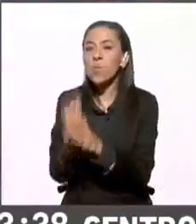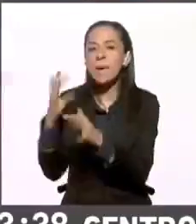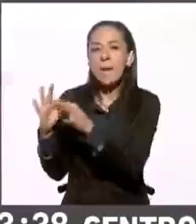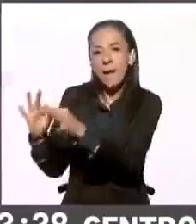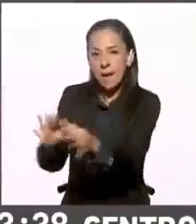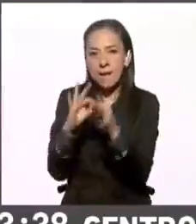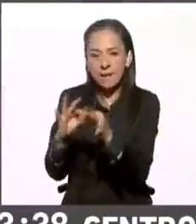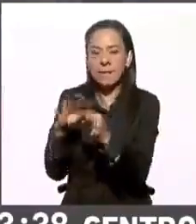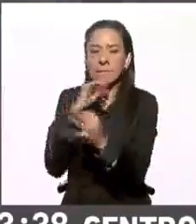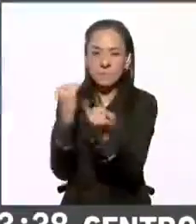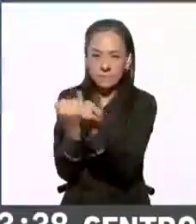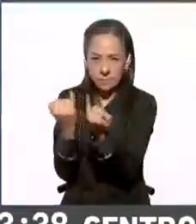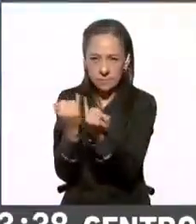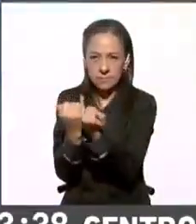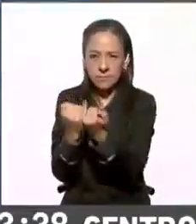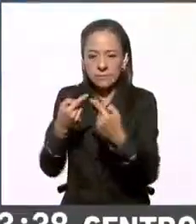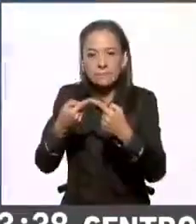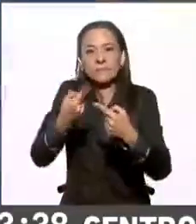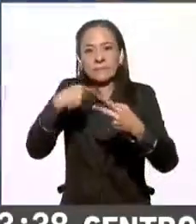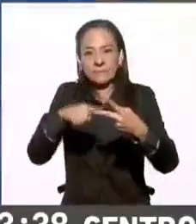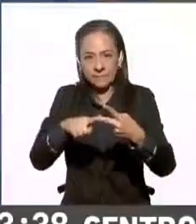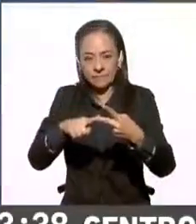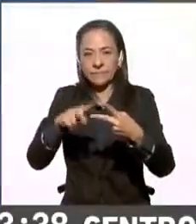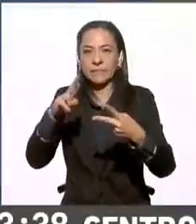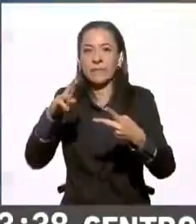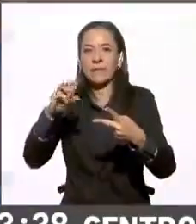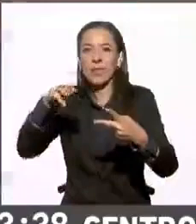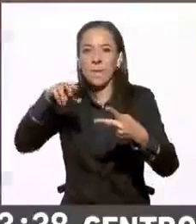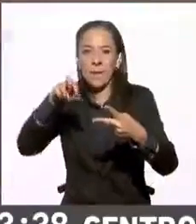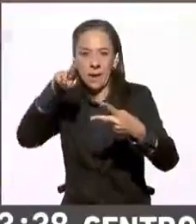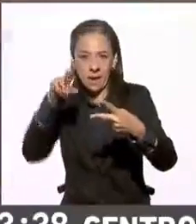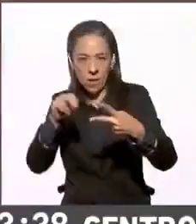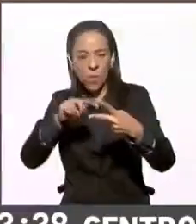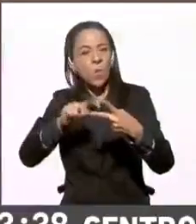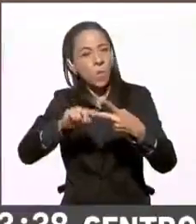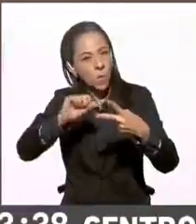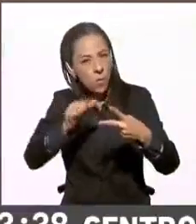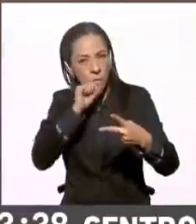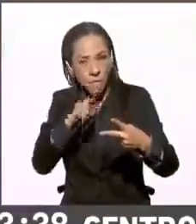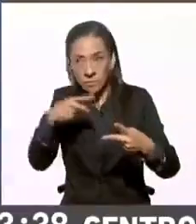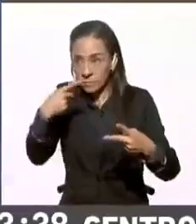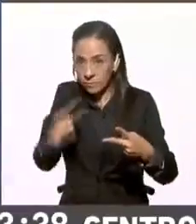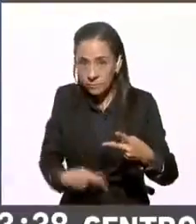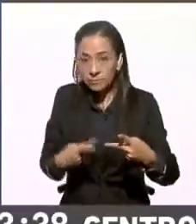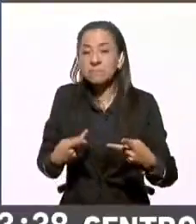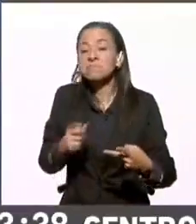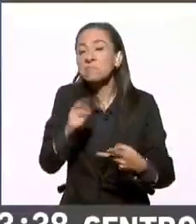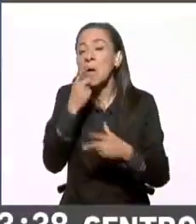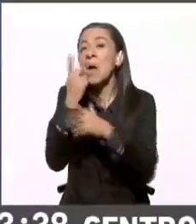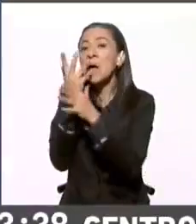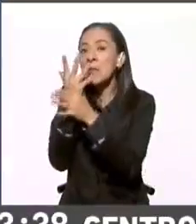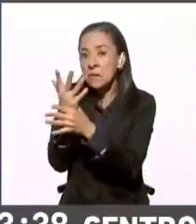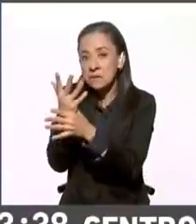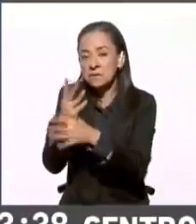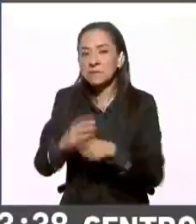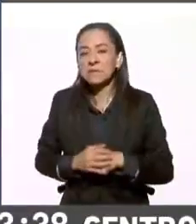cercana seguidora, es Belio Romero. También el conteo preliminar, aquí mencionaron, que da